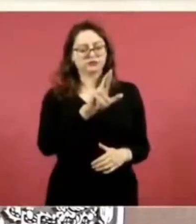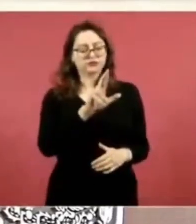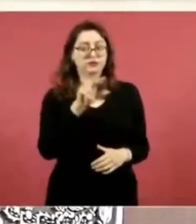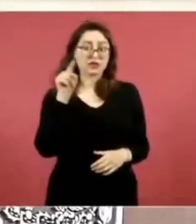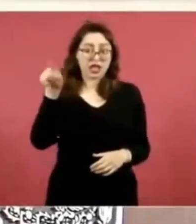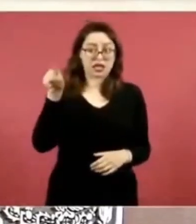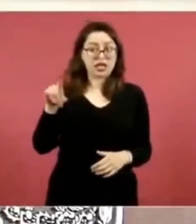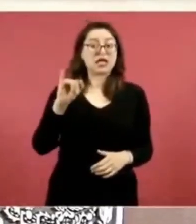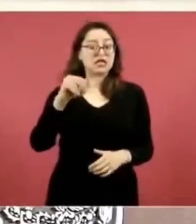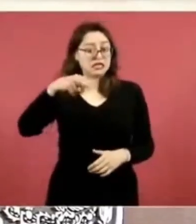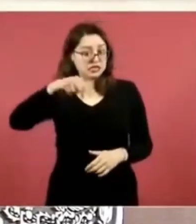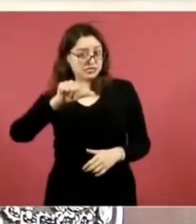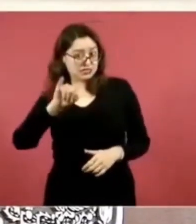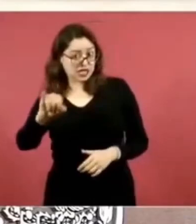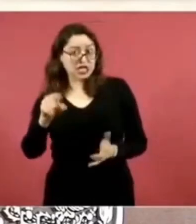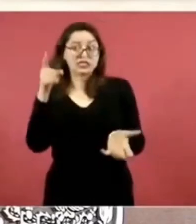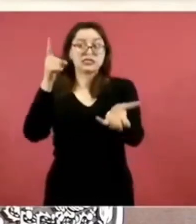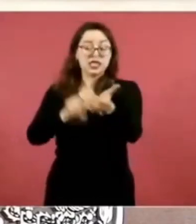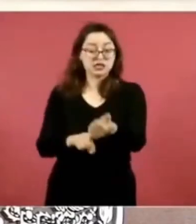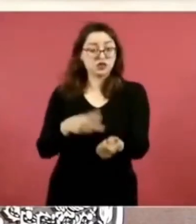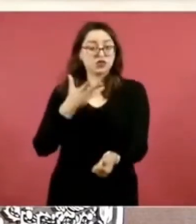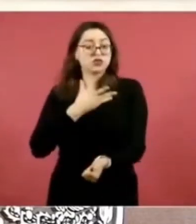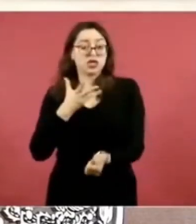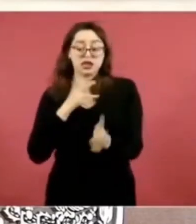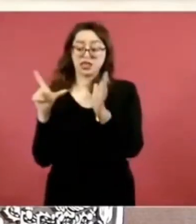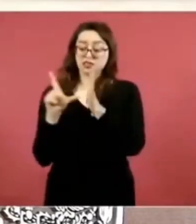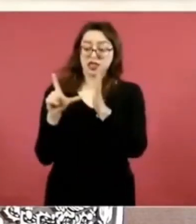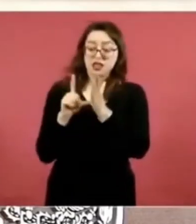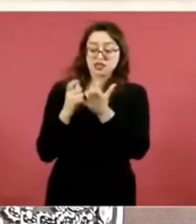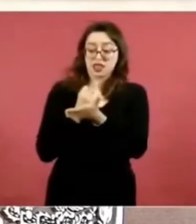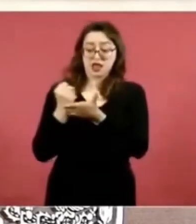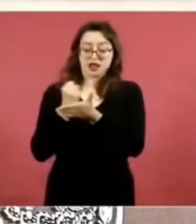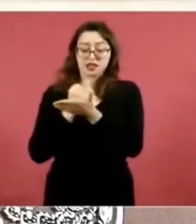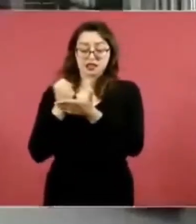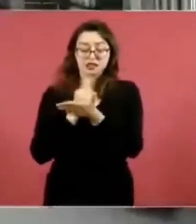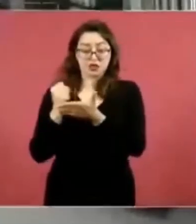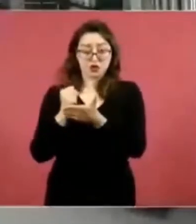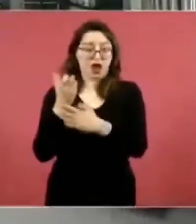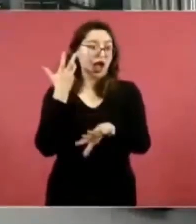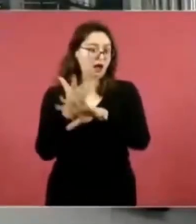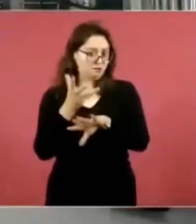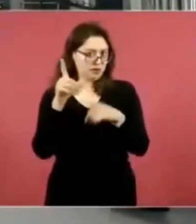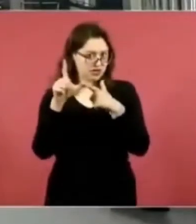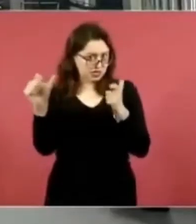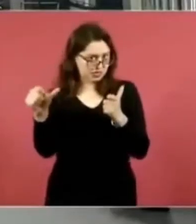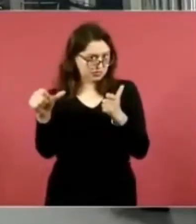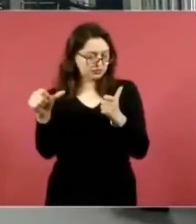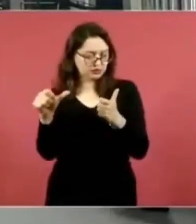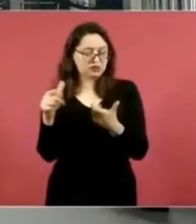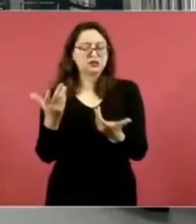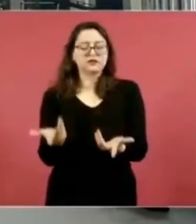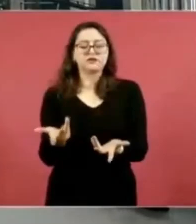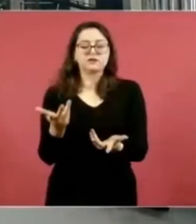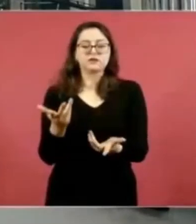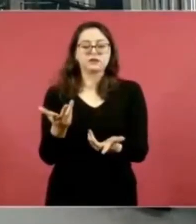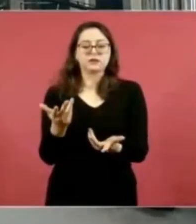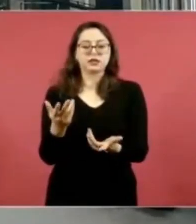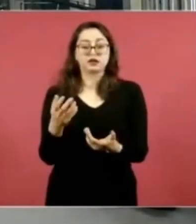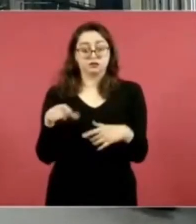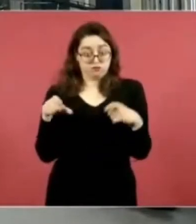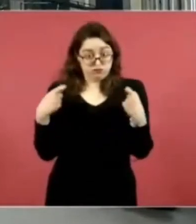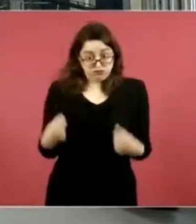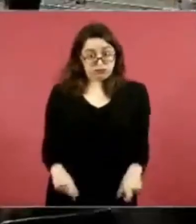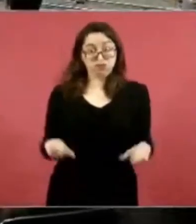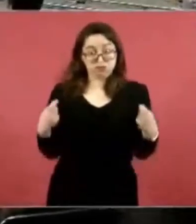de American Express, que es machuchona,